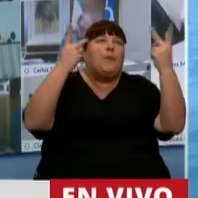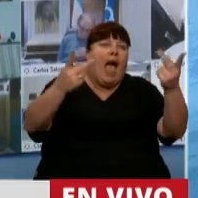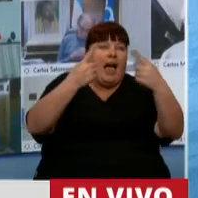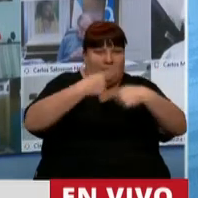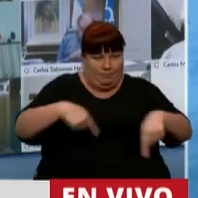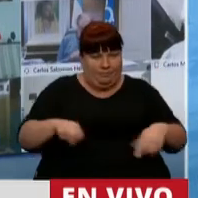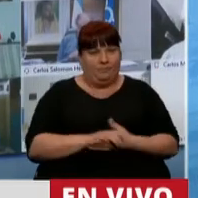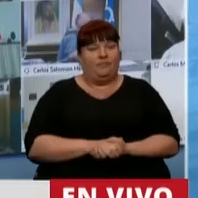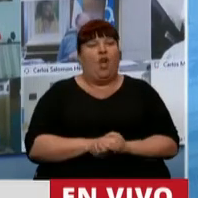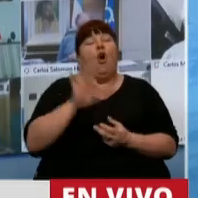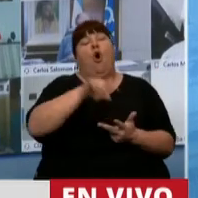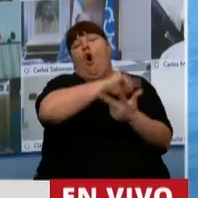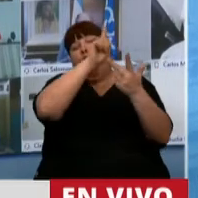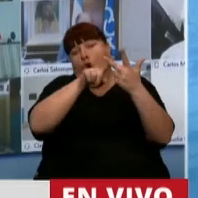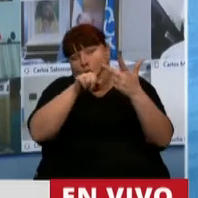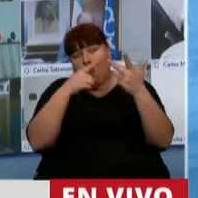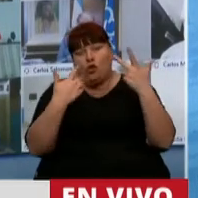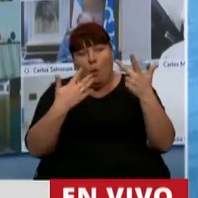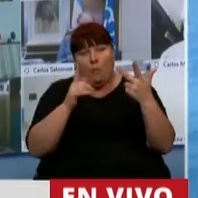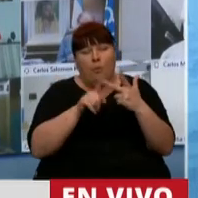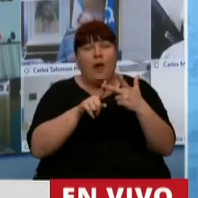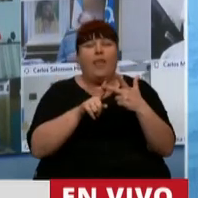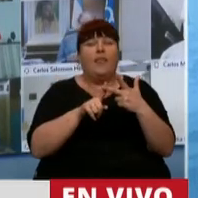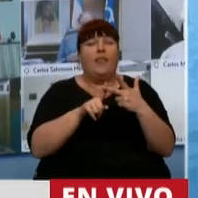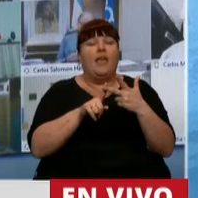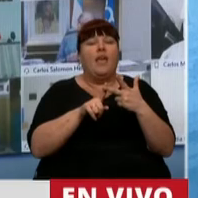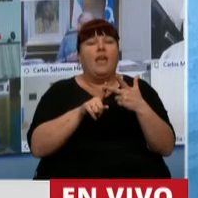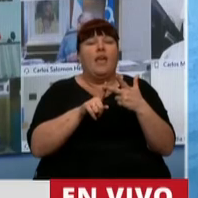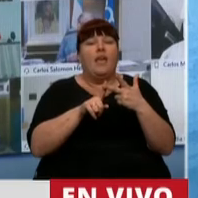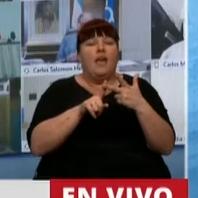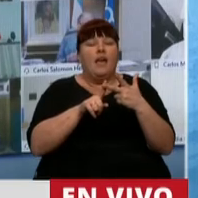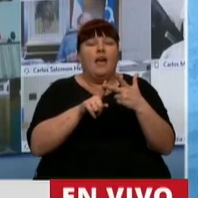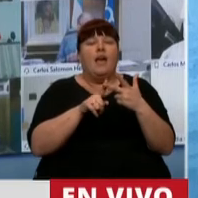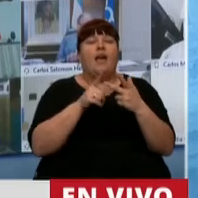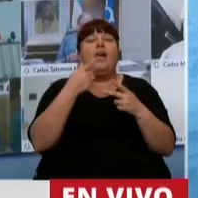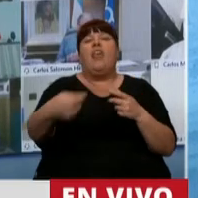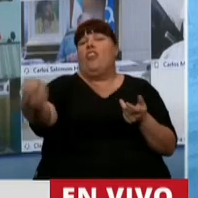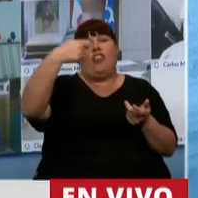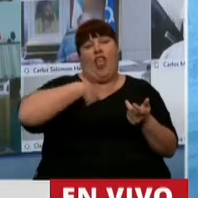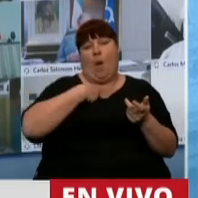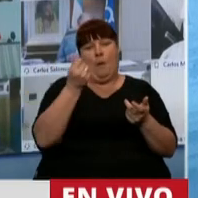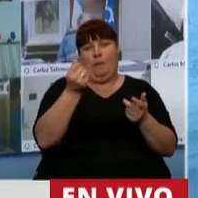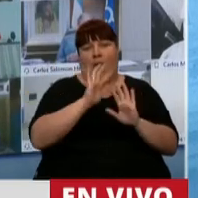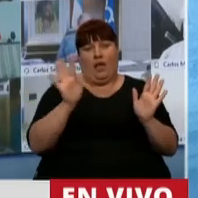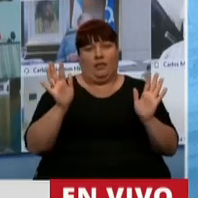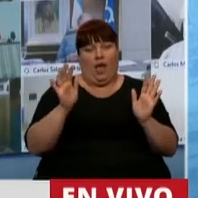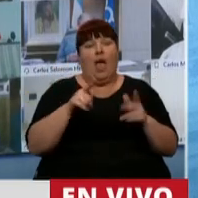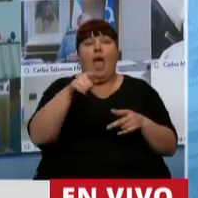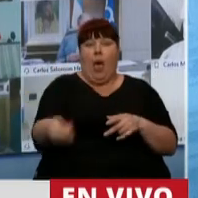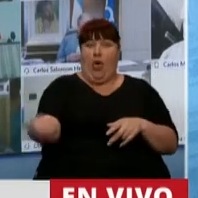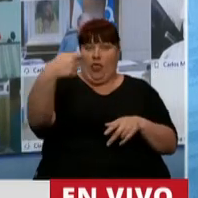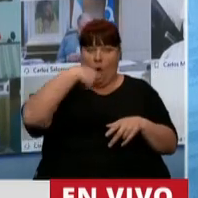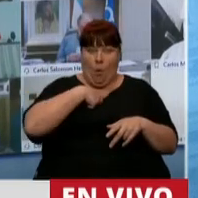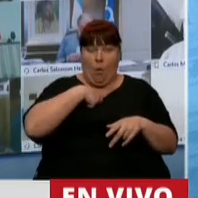o una tercera alternativa que es la de pedir la devolución del dinero y esa